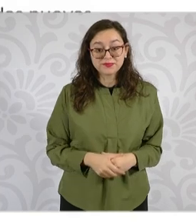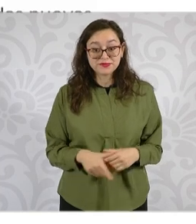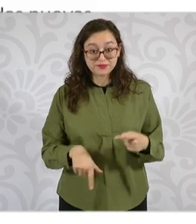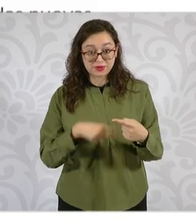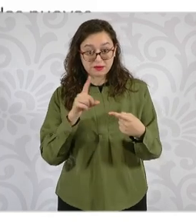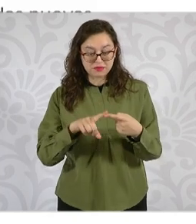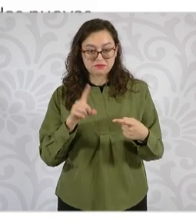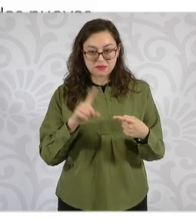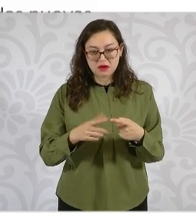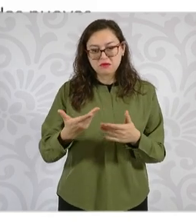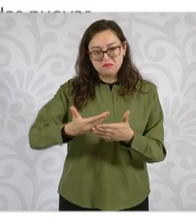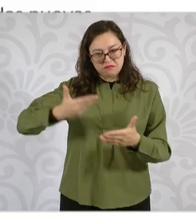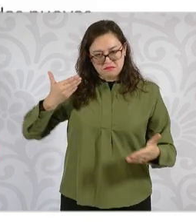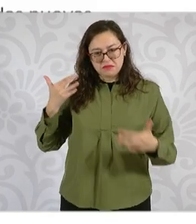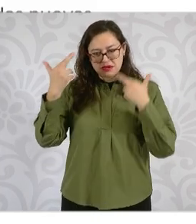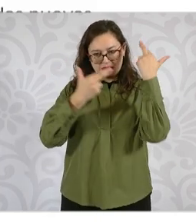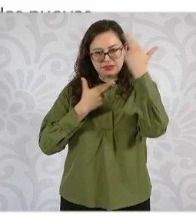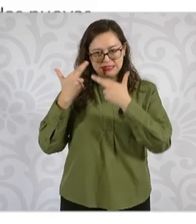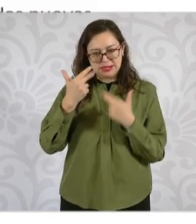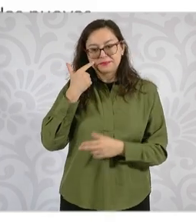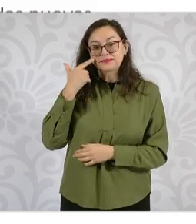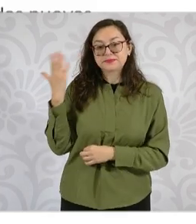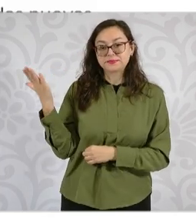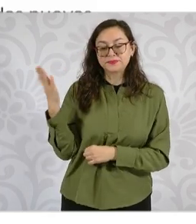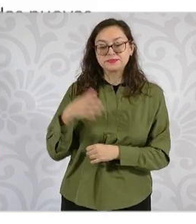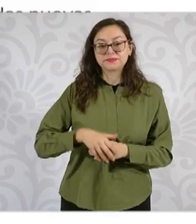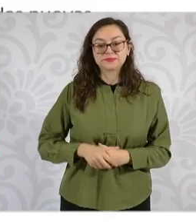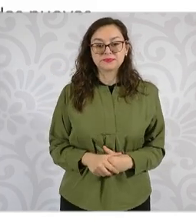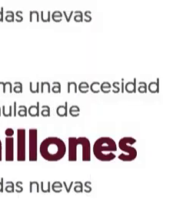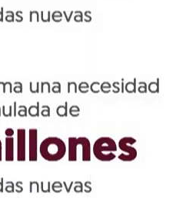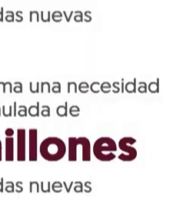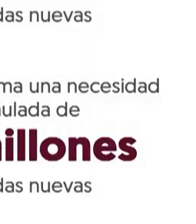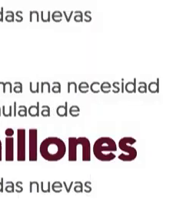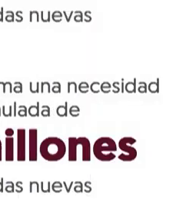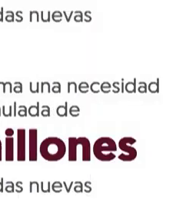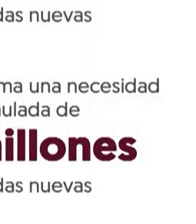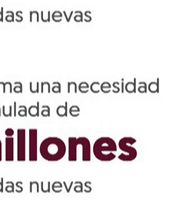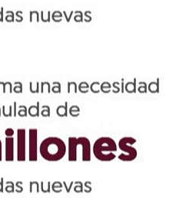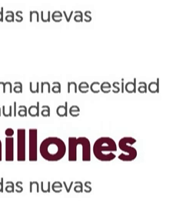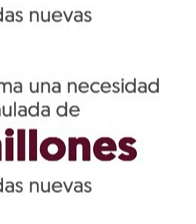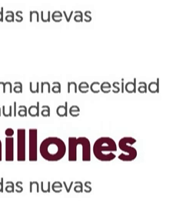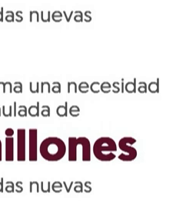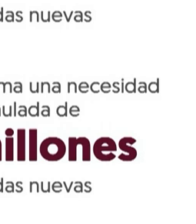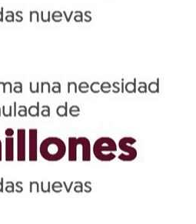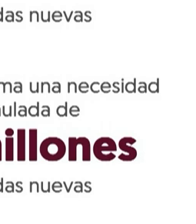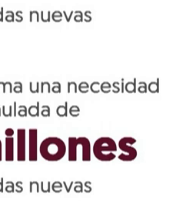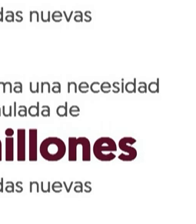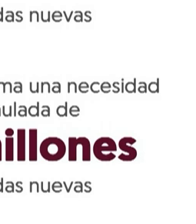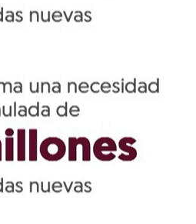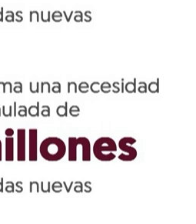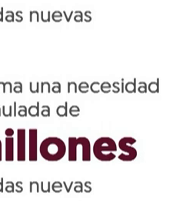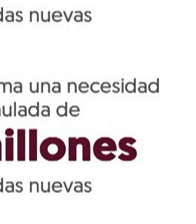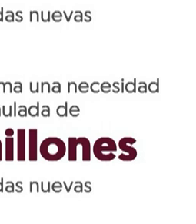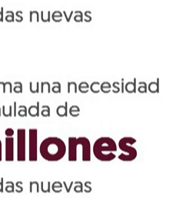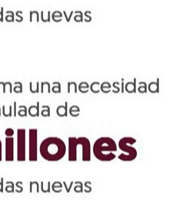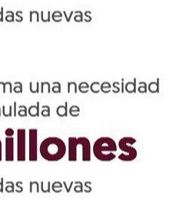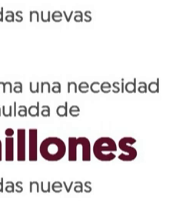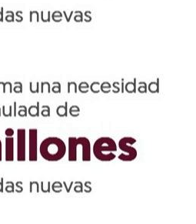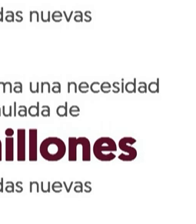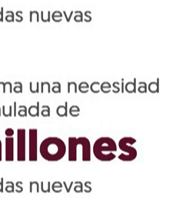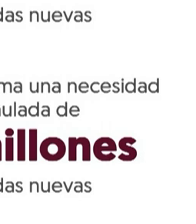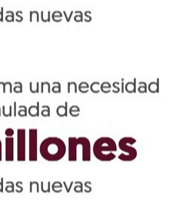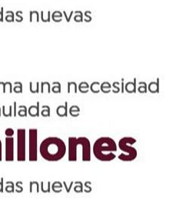hace varios años por parte de la propia Comisión Nacional de Vivienda. Si recuerdan, en alguna de las sesiones